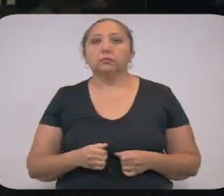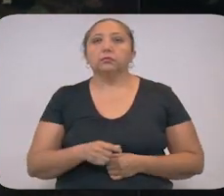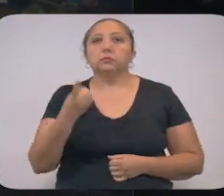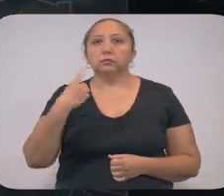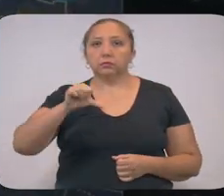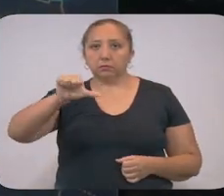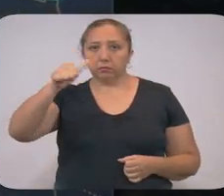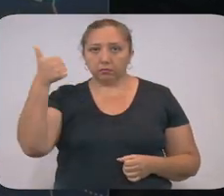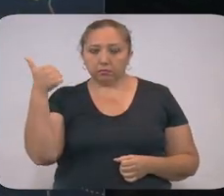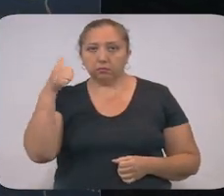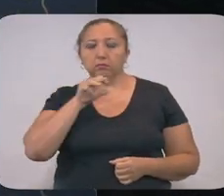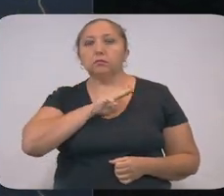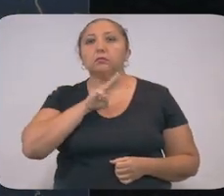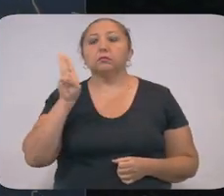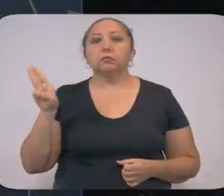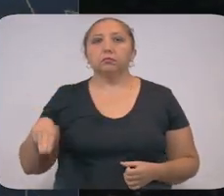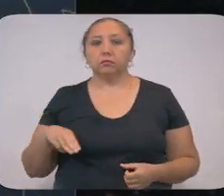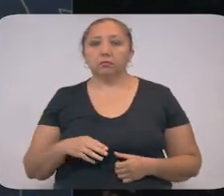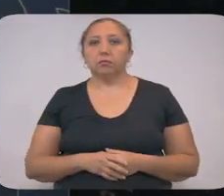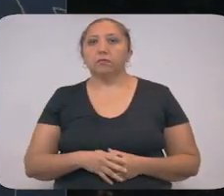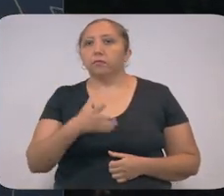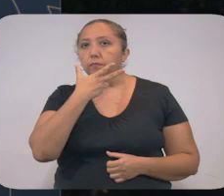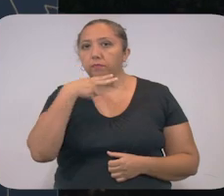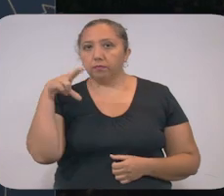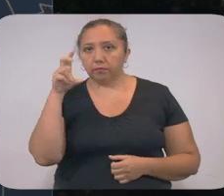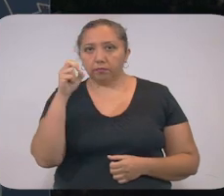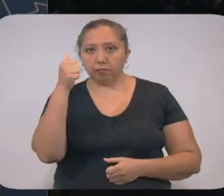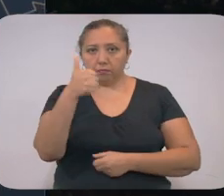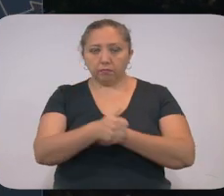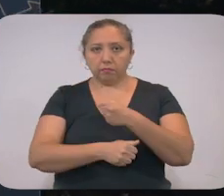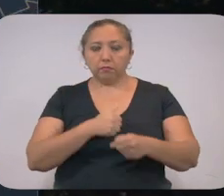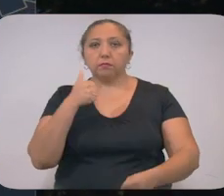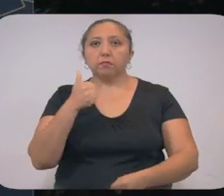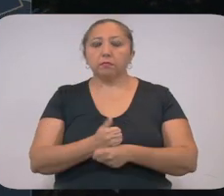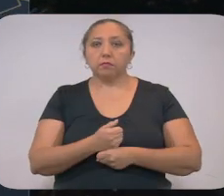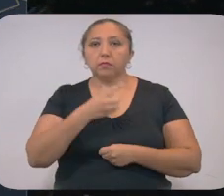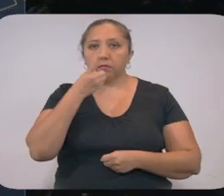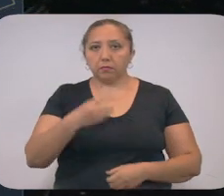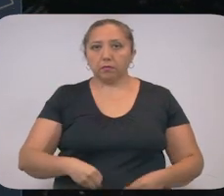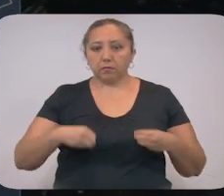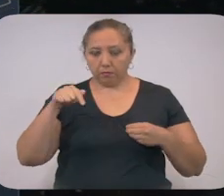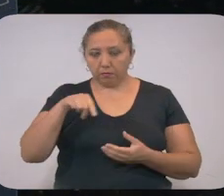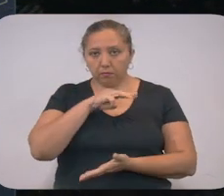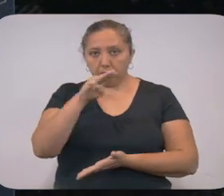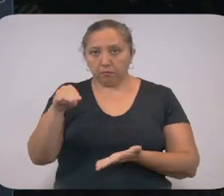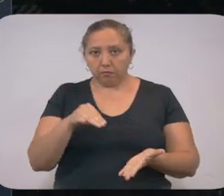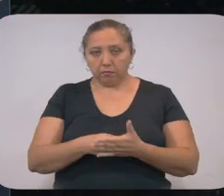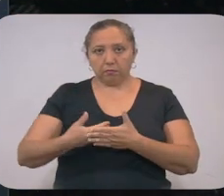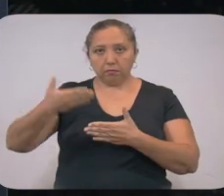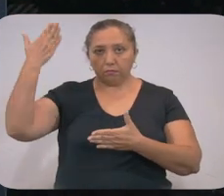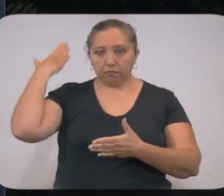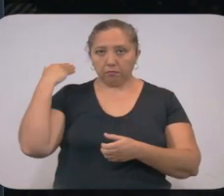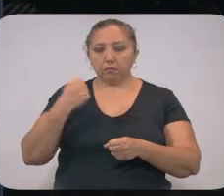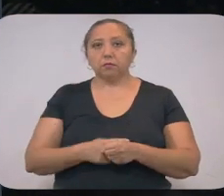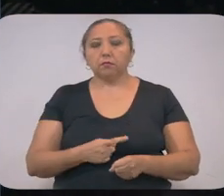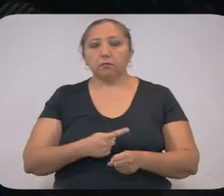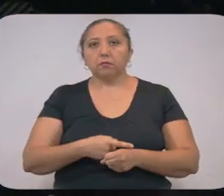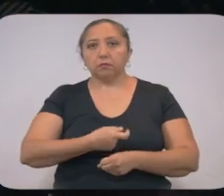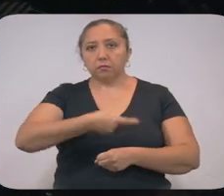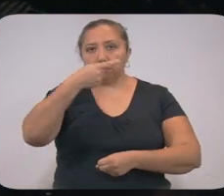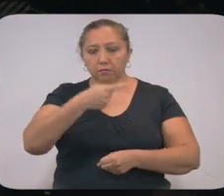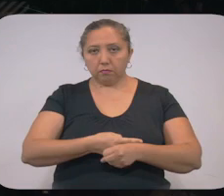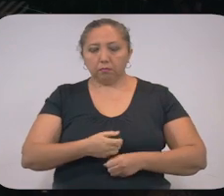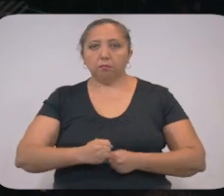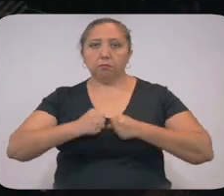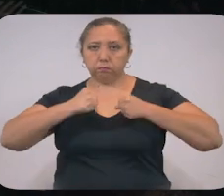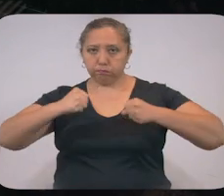informamos de 11 fallecimientos. Hombre de 36 años de edad, originario y residente de Mérida, con antecedentes médicos de hipertensión